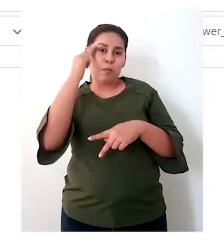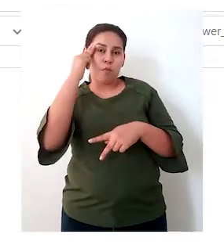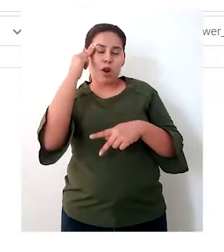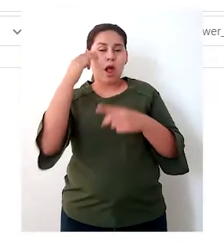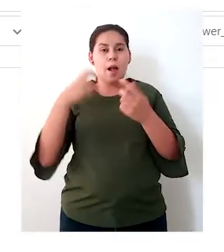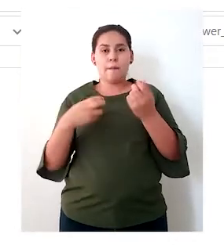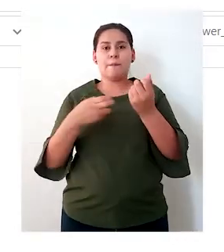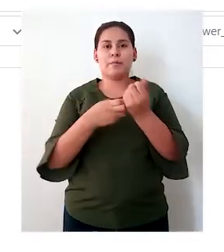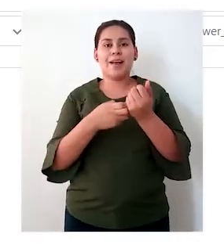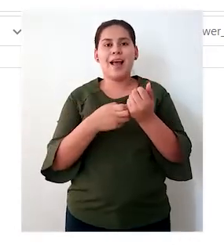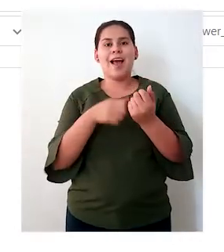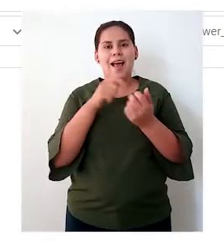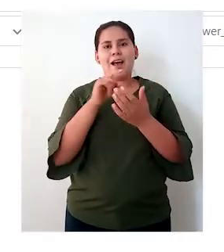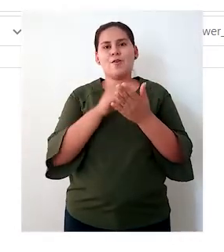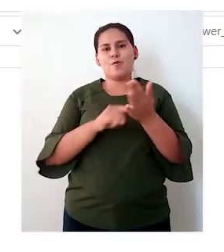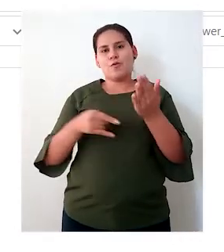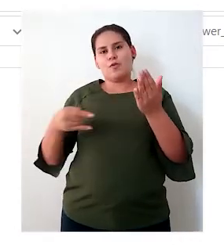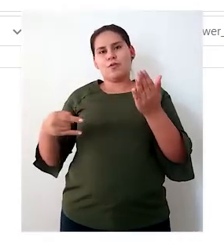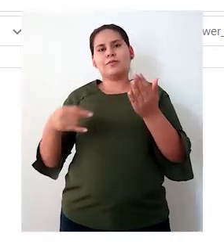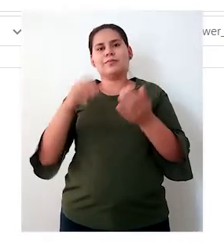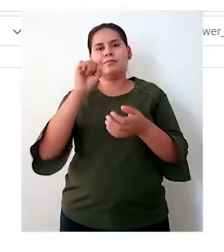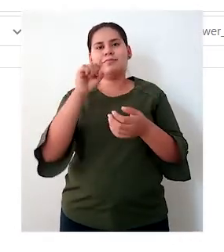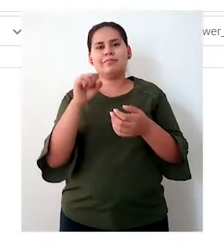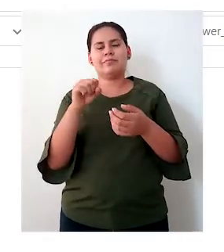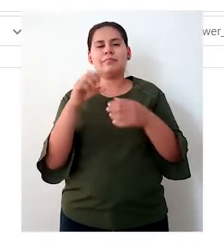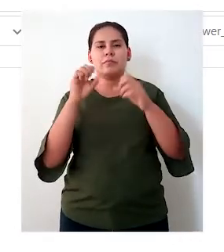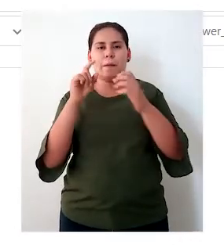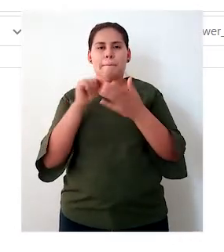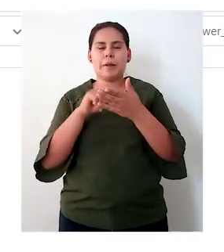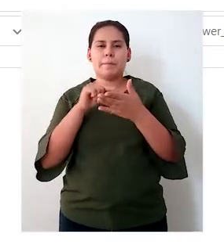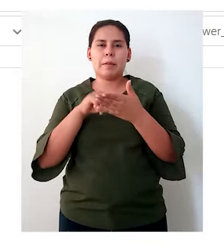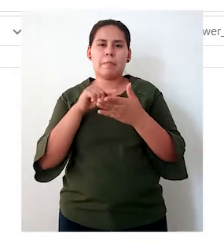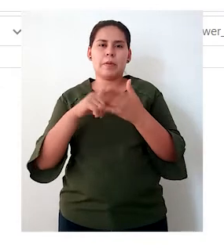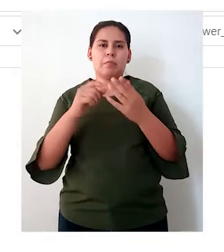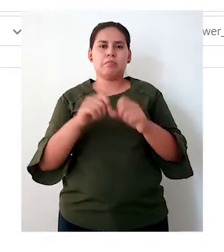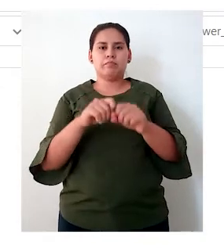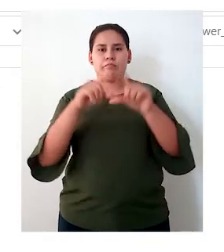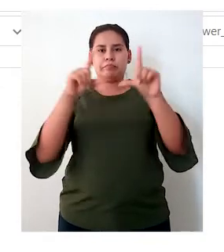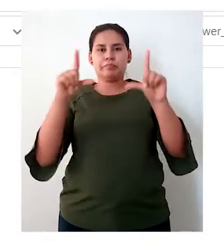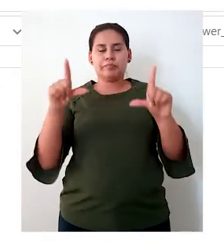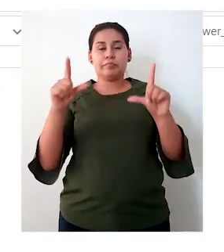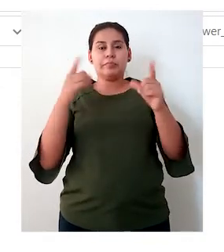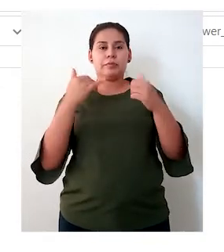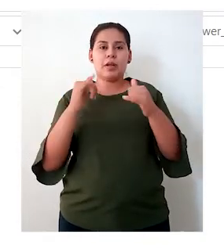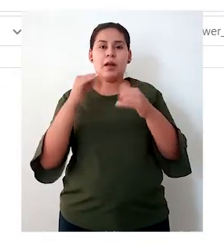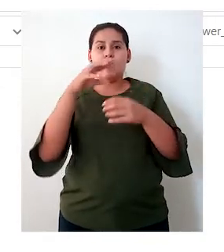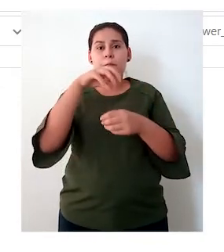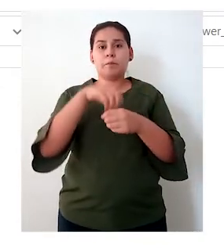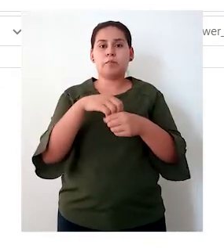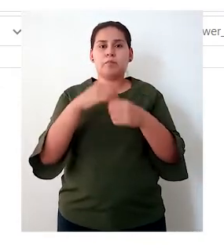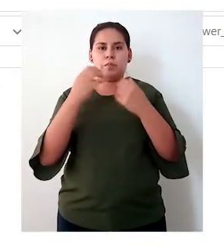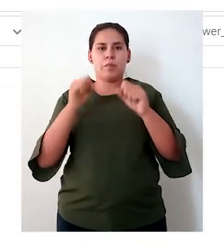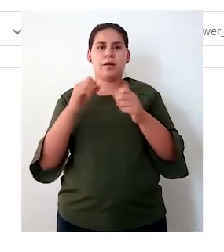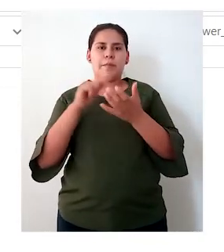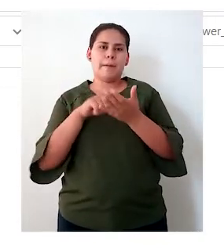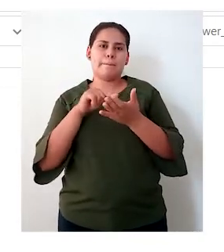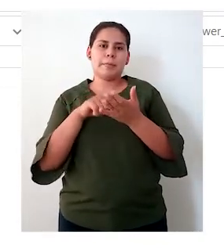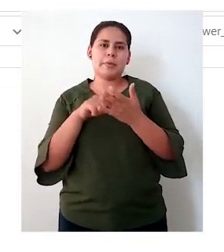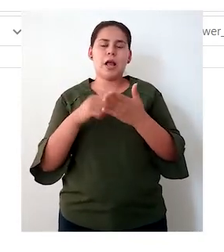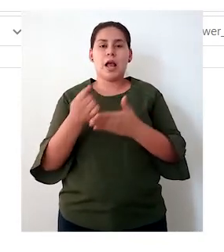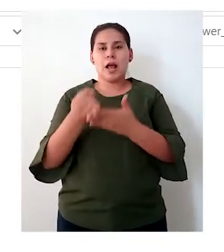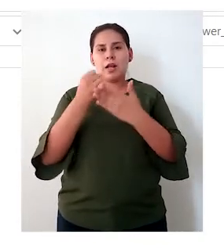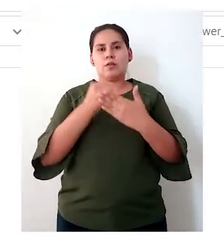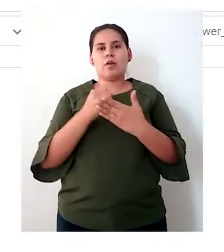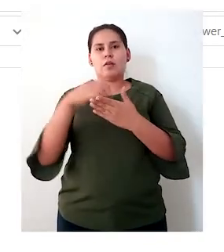carpeta, podemos nosotros ejecutar el programa haciendo clic sobre la versión ejecutable. O sea,